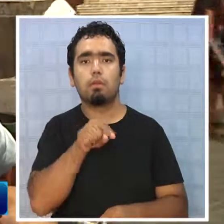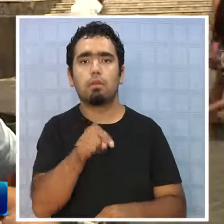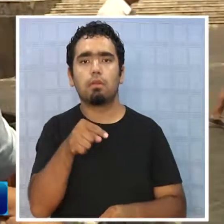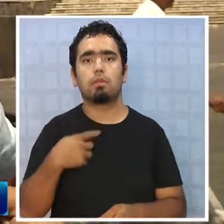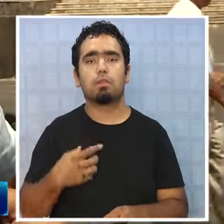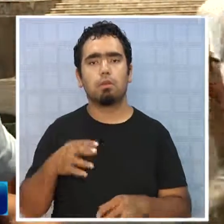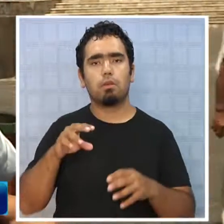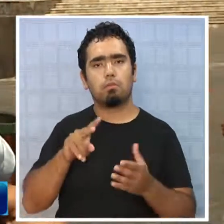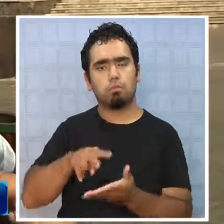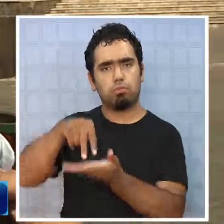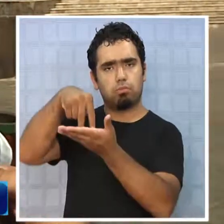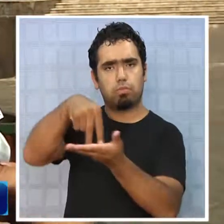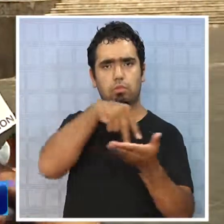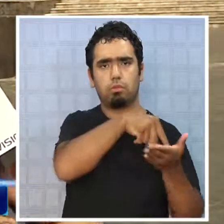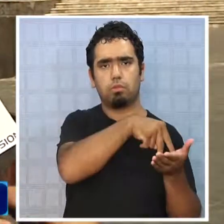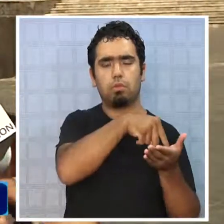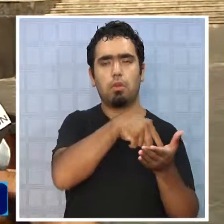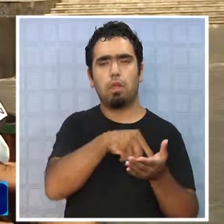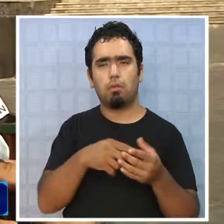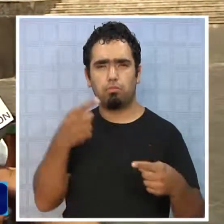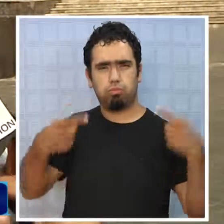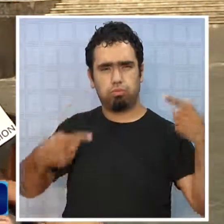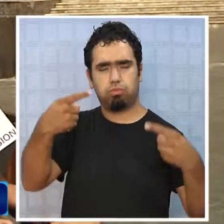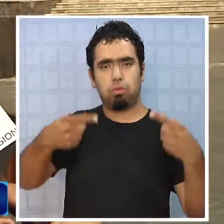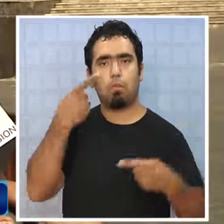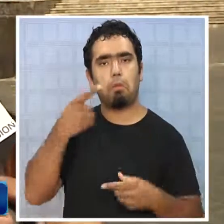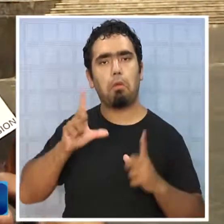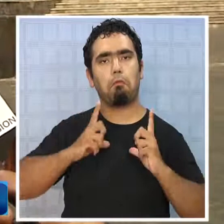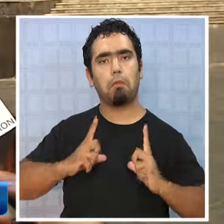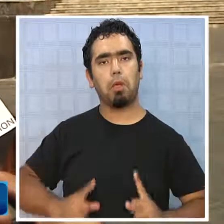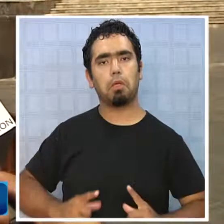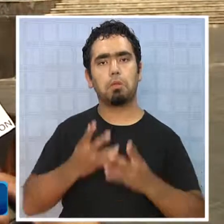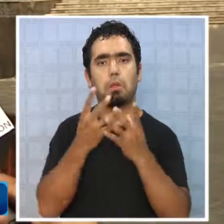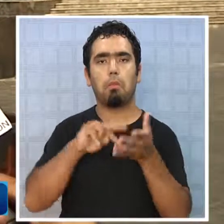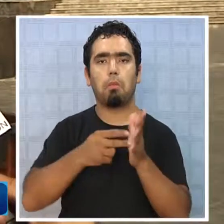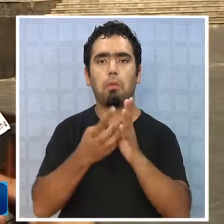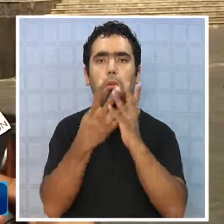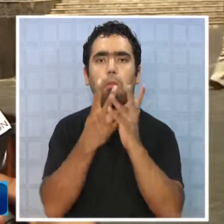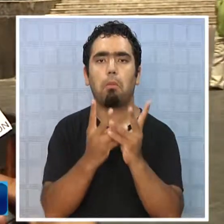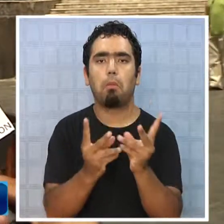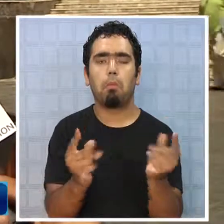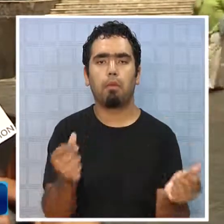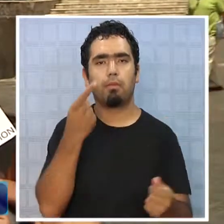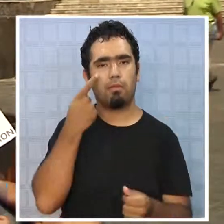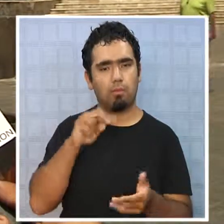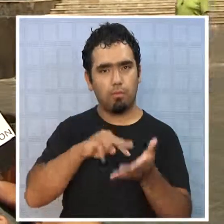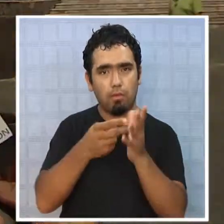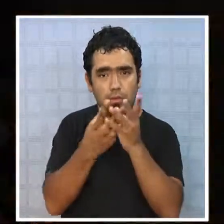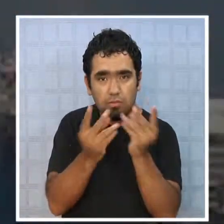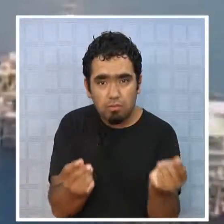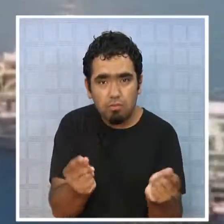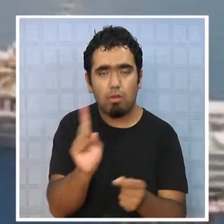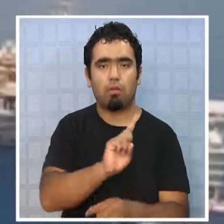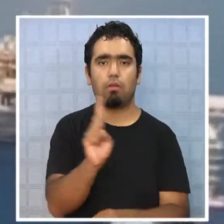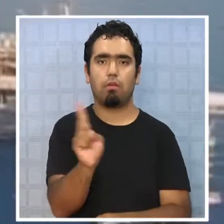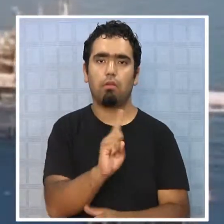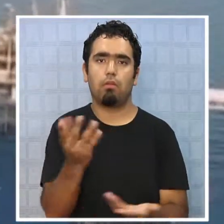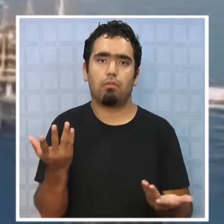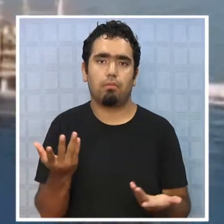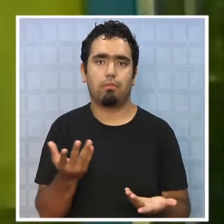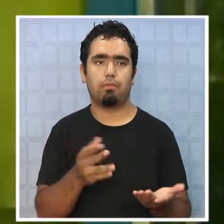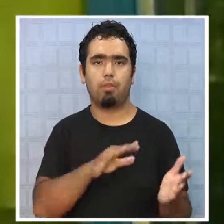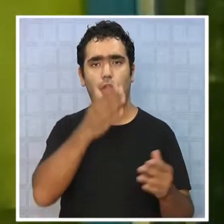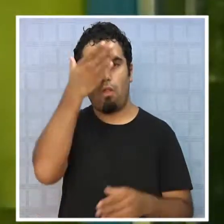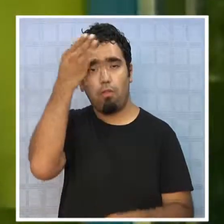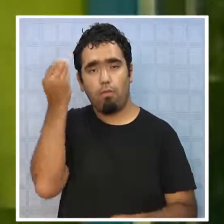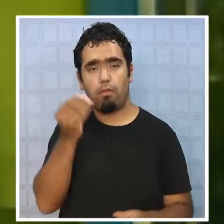la postura, llegaron las vacaciones y ahí el tema se diluyó, pero en sí el fondo del problema no se ha resuelto. En 2011